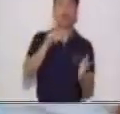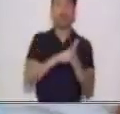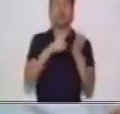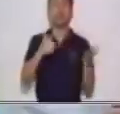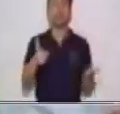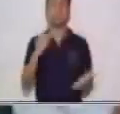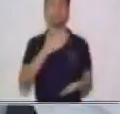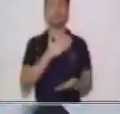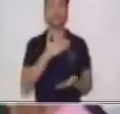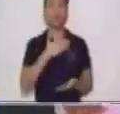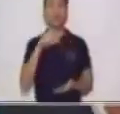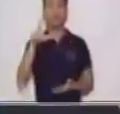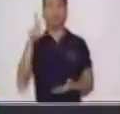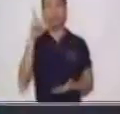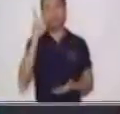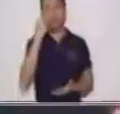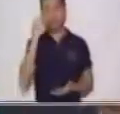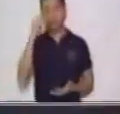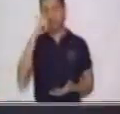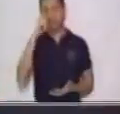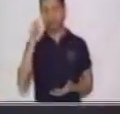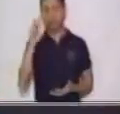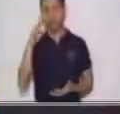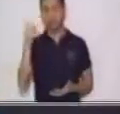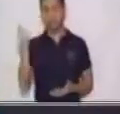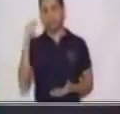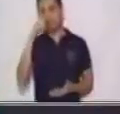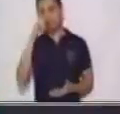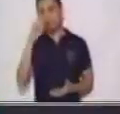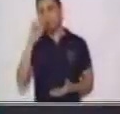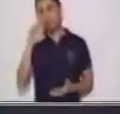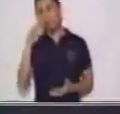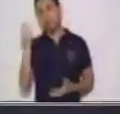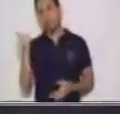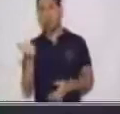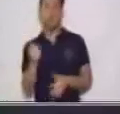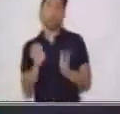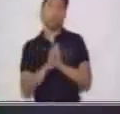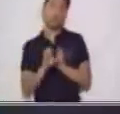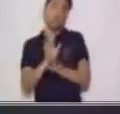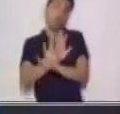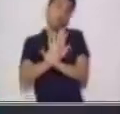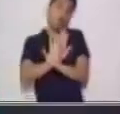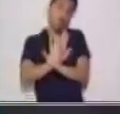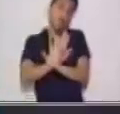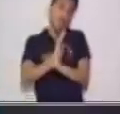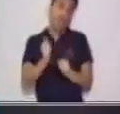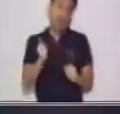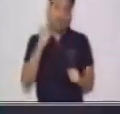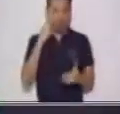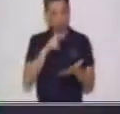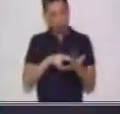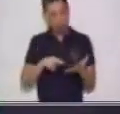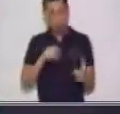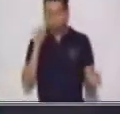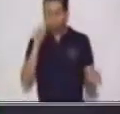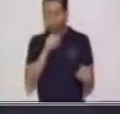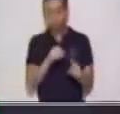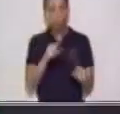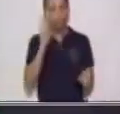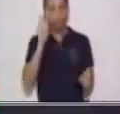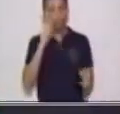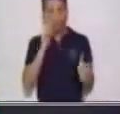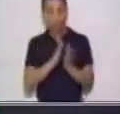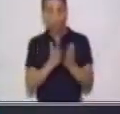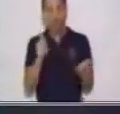novelas románticas, novelas de suspenso, libros, pero relacionados a literatura.